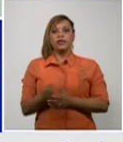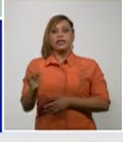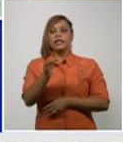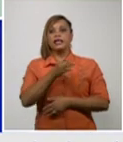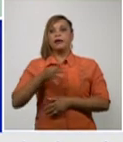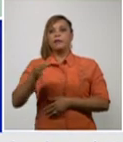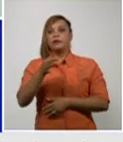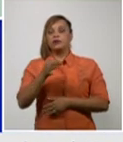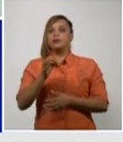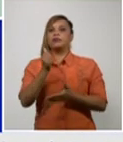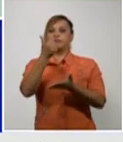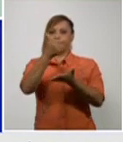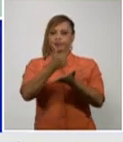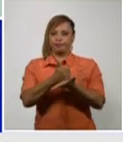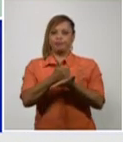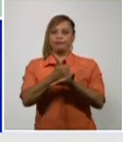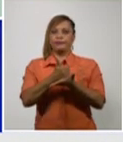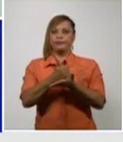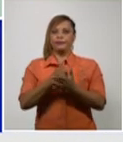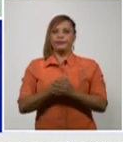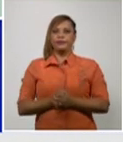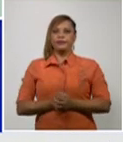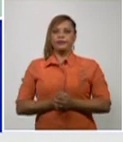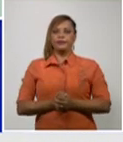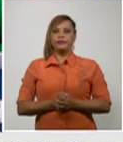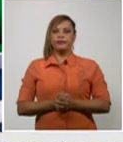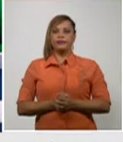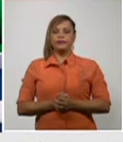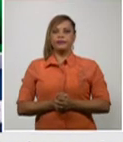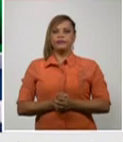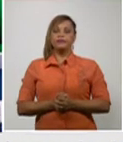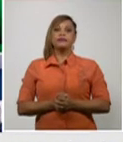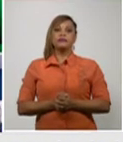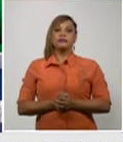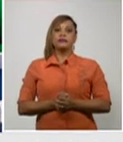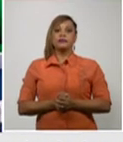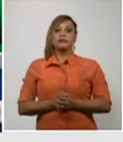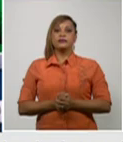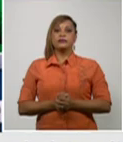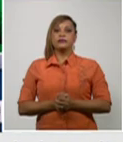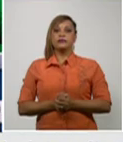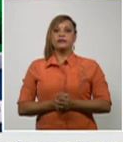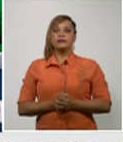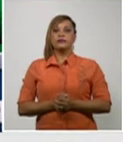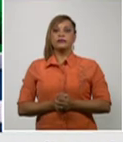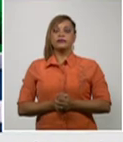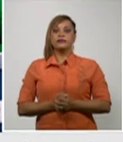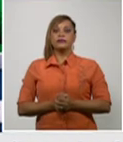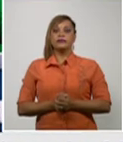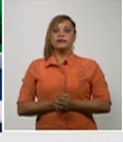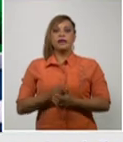Guantánamo por países de procedencia de México 13